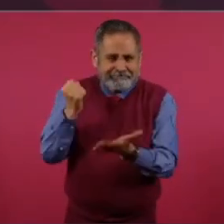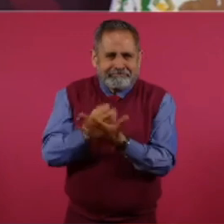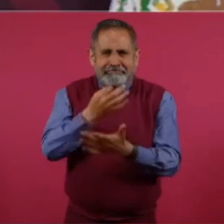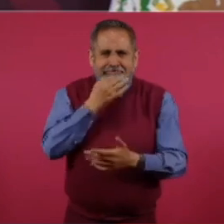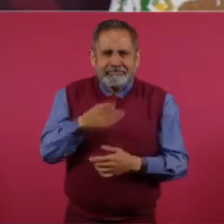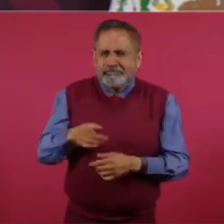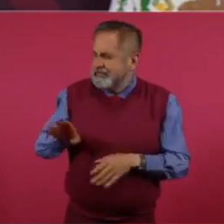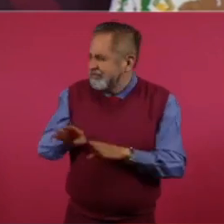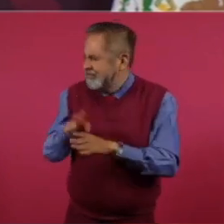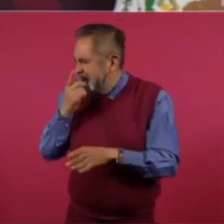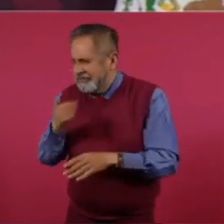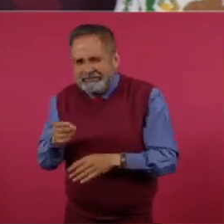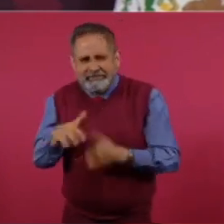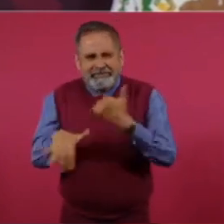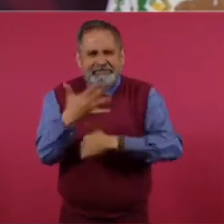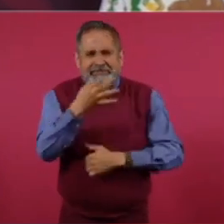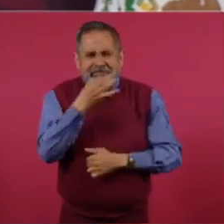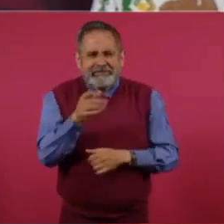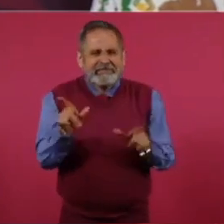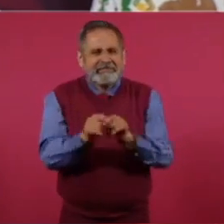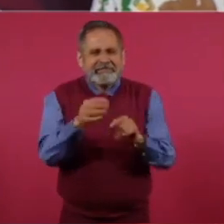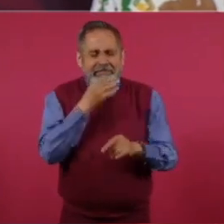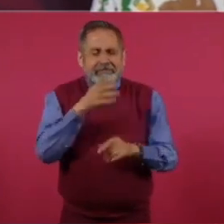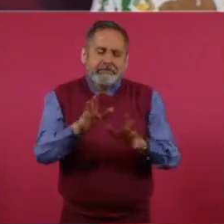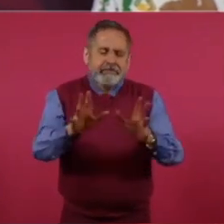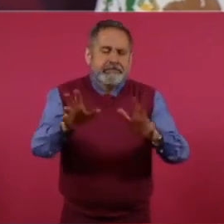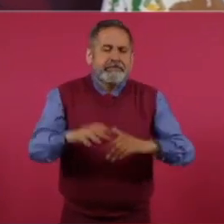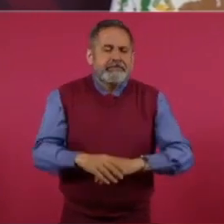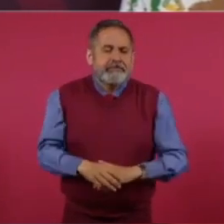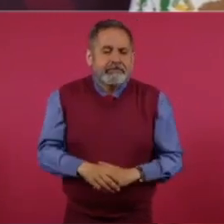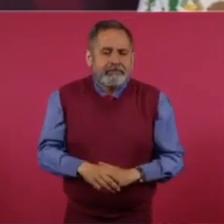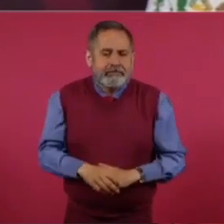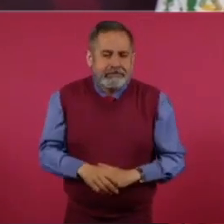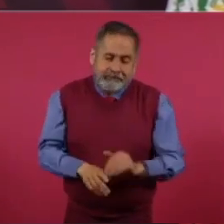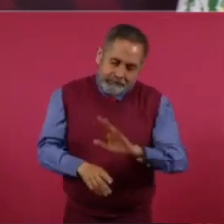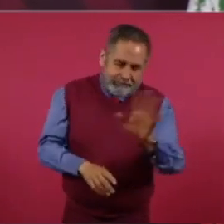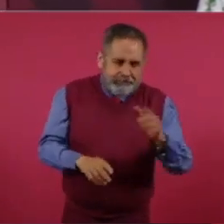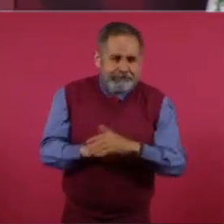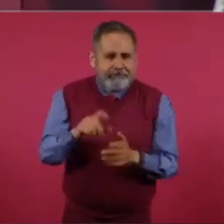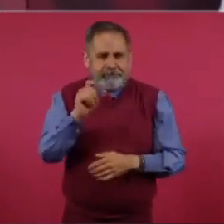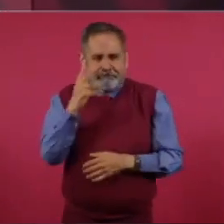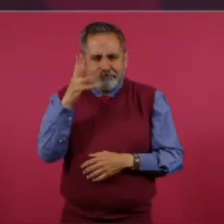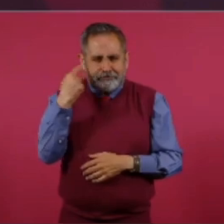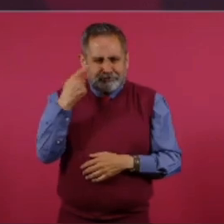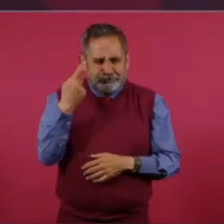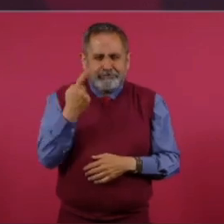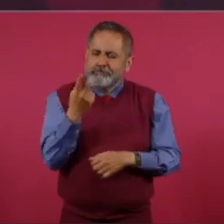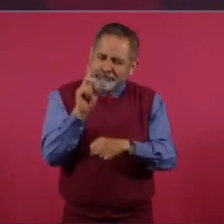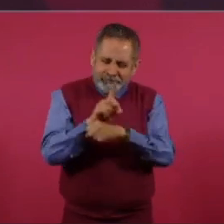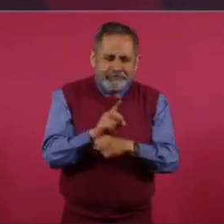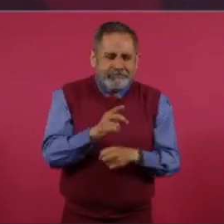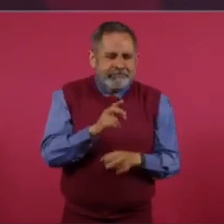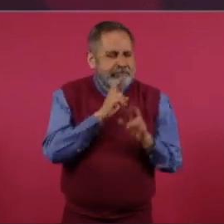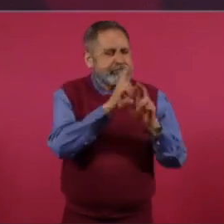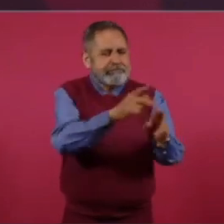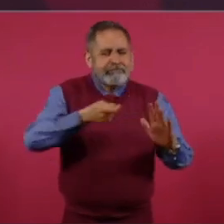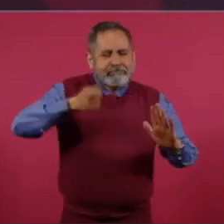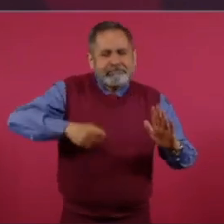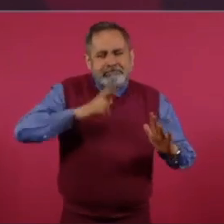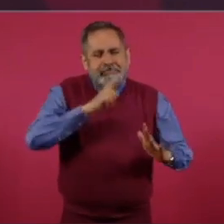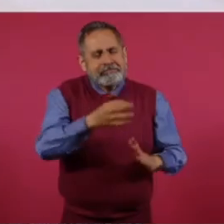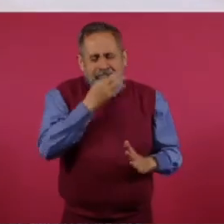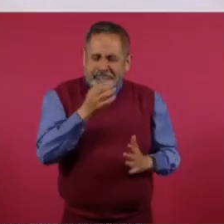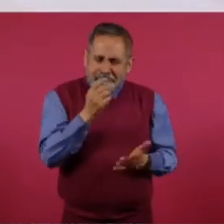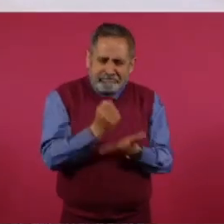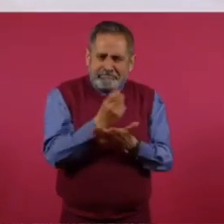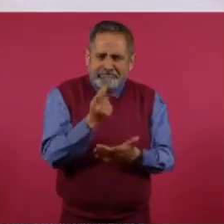¿Cuánto decía? ¿15 minutos? No, pero bueno, 24 horas. 24 horas.